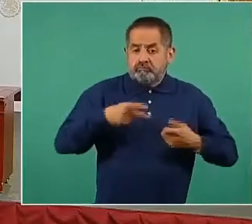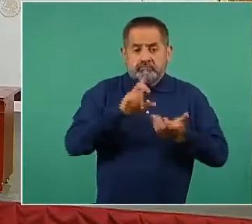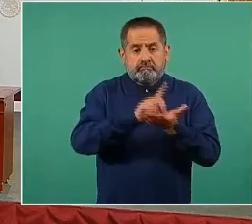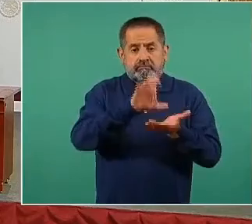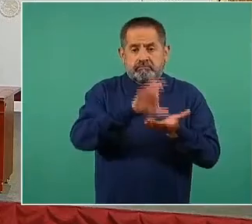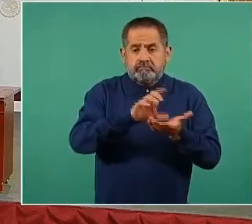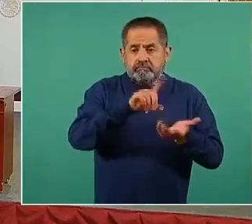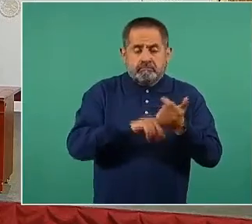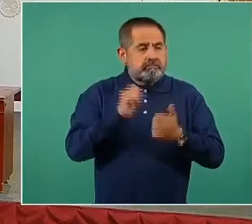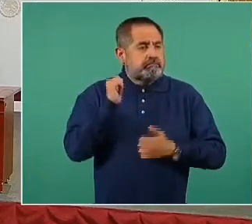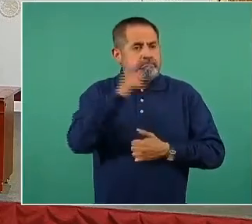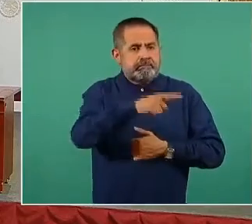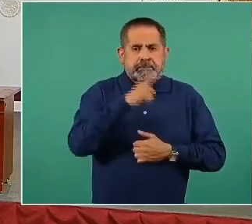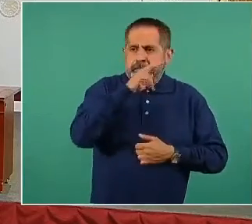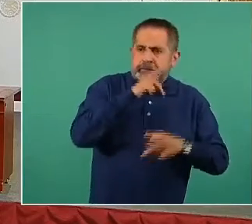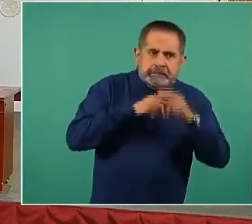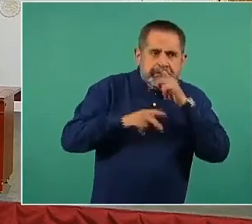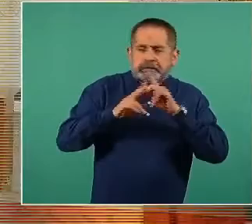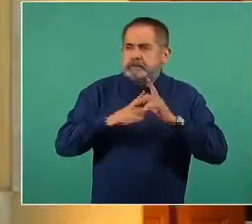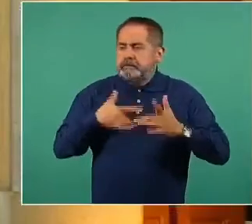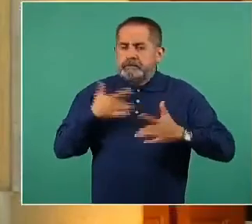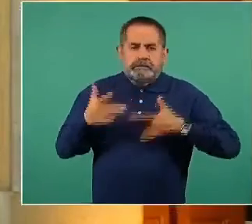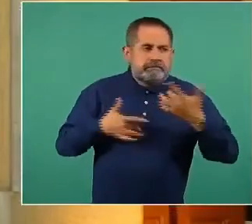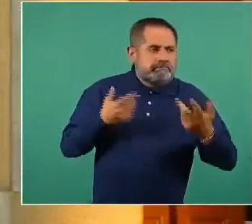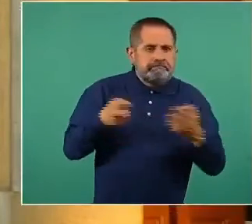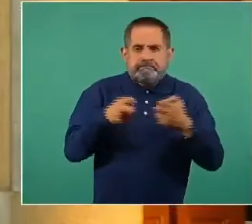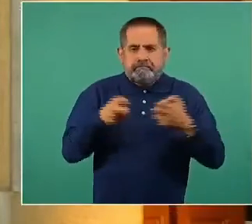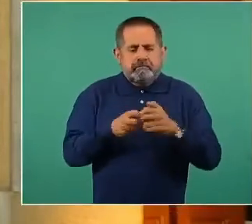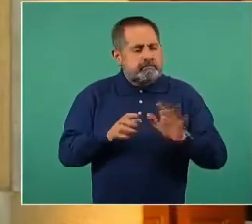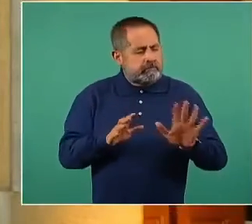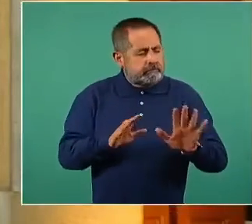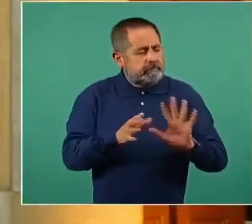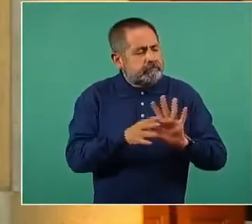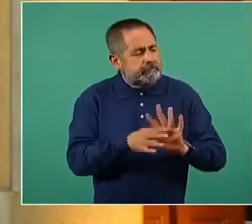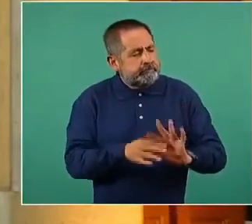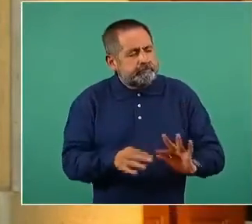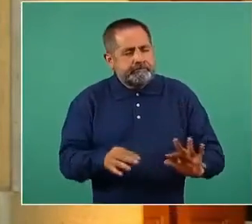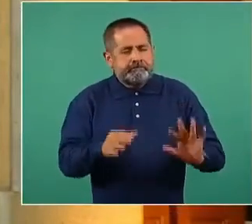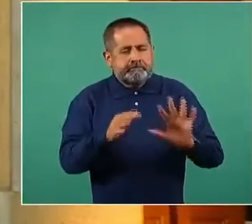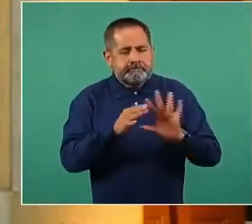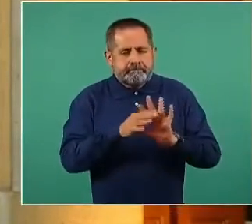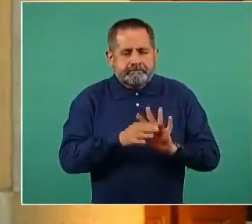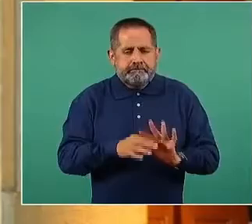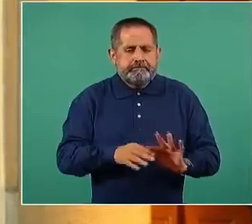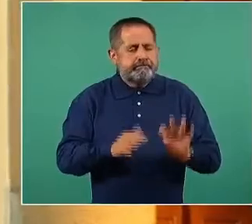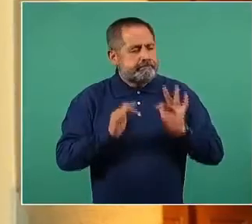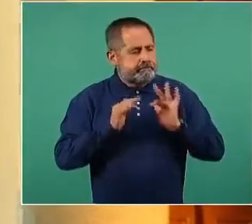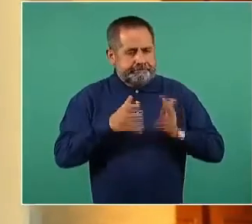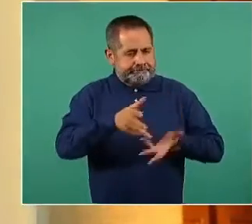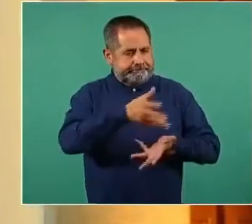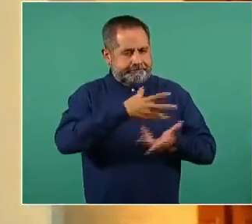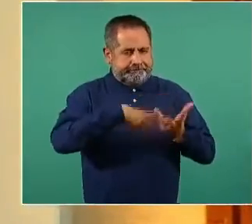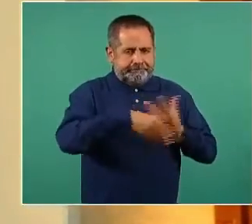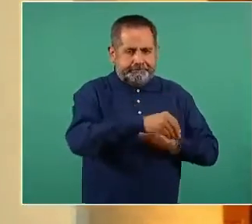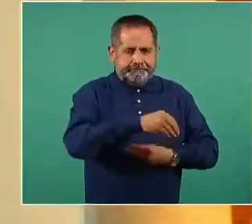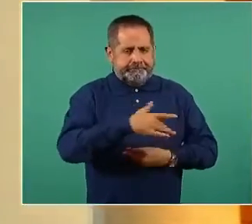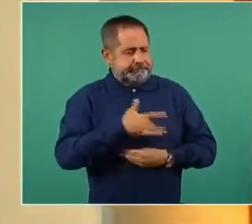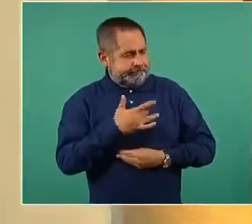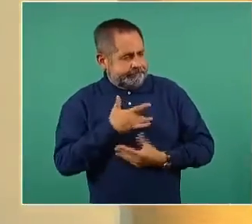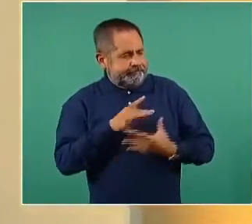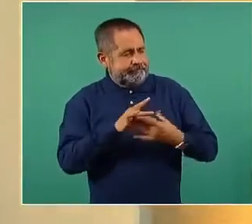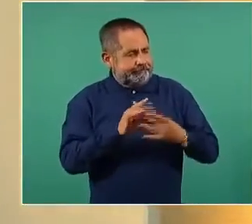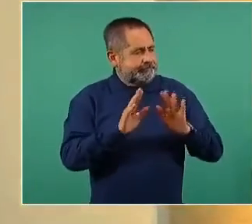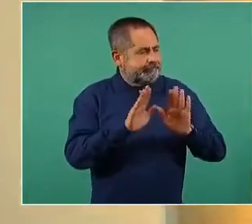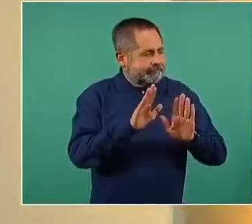pueden tener ansiedad, nerviosismo, etcétera. Y tenemos que tener esta empatía como personas,